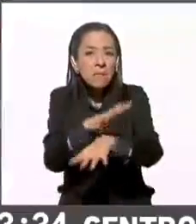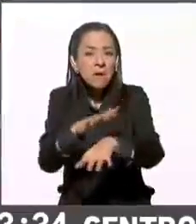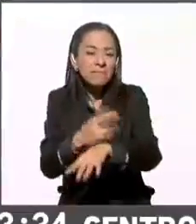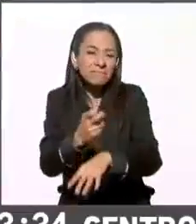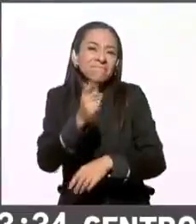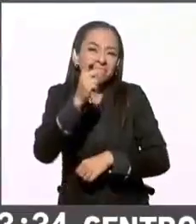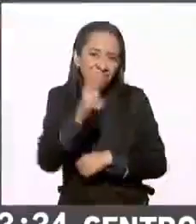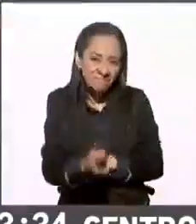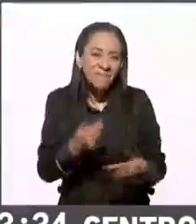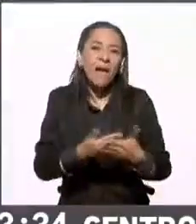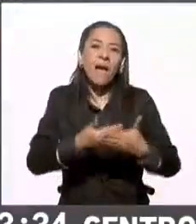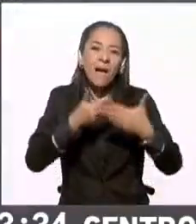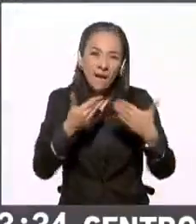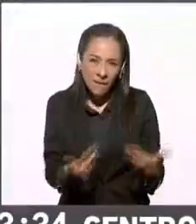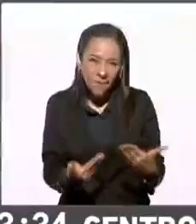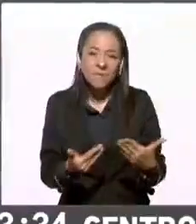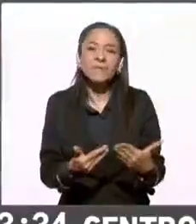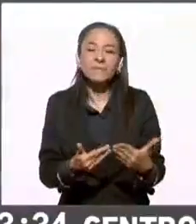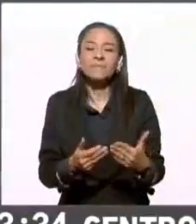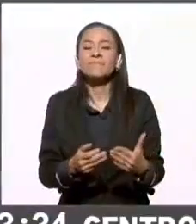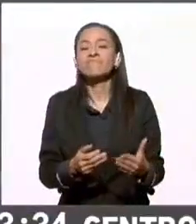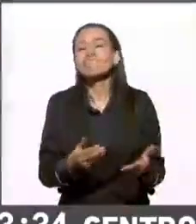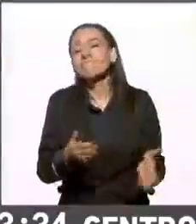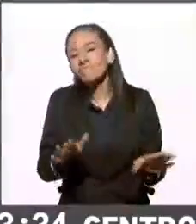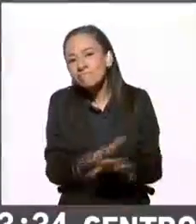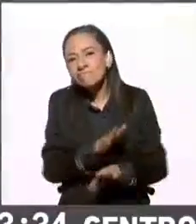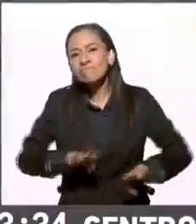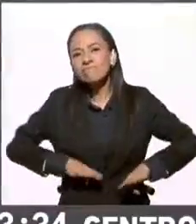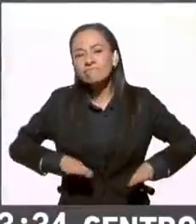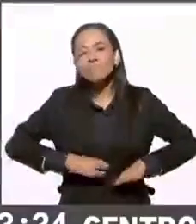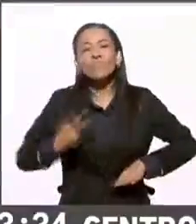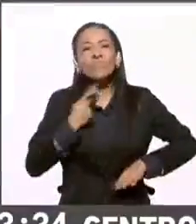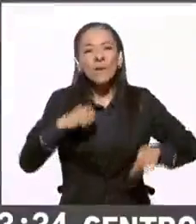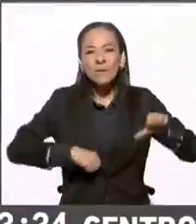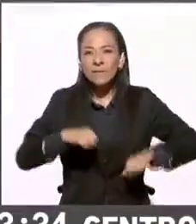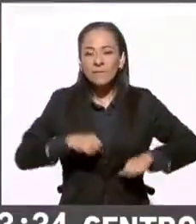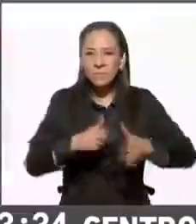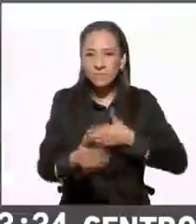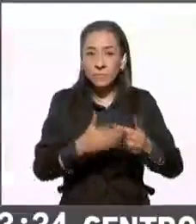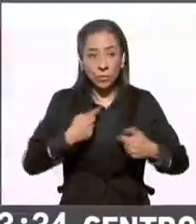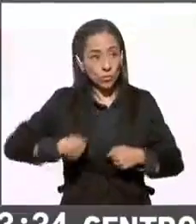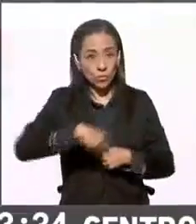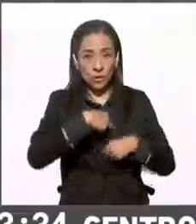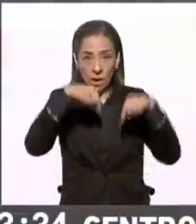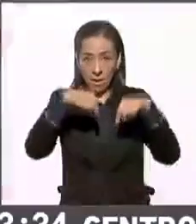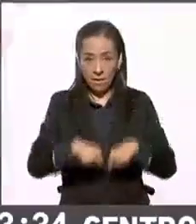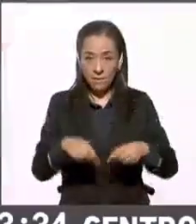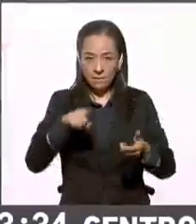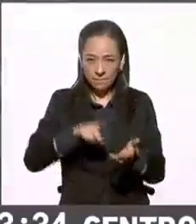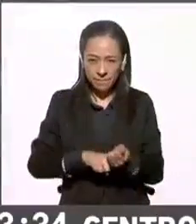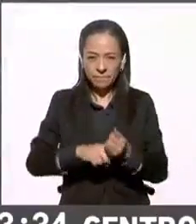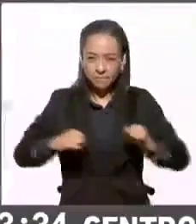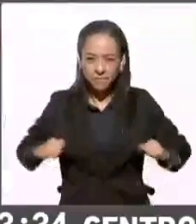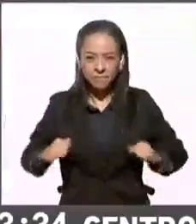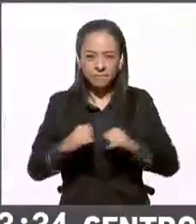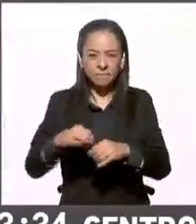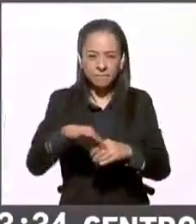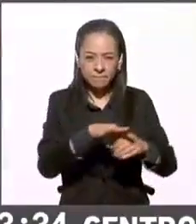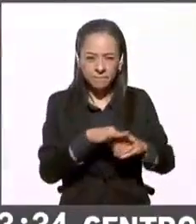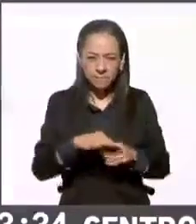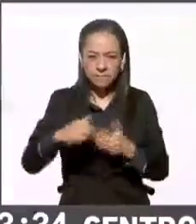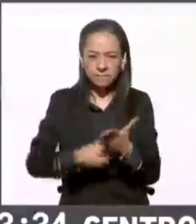de estas maneras o de estos modelos de hacer política. Nosotros aquí en el Instituto Electoral de la Ciudad de México vamos a permanecer